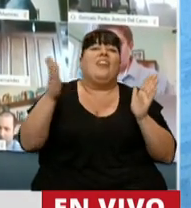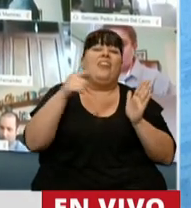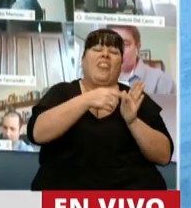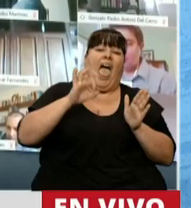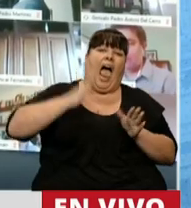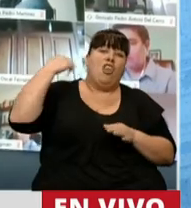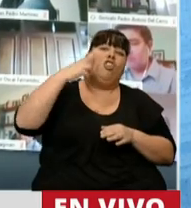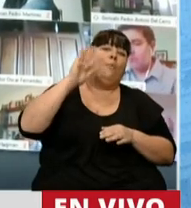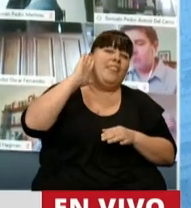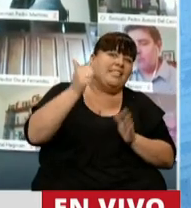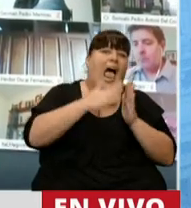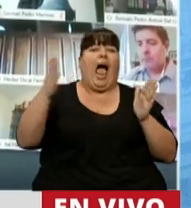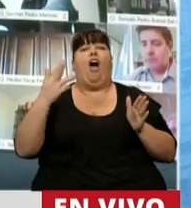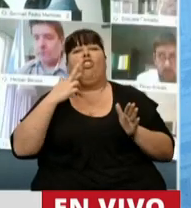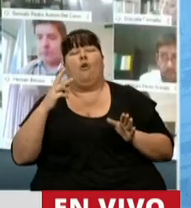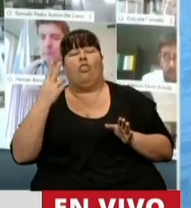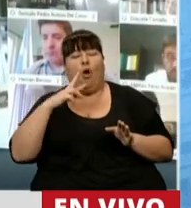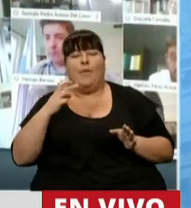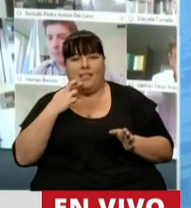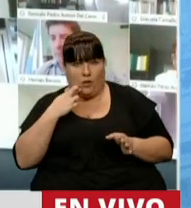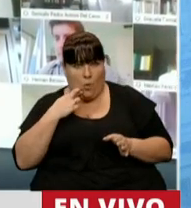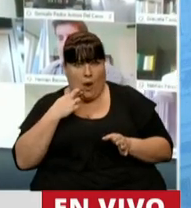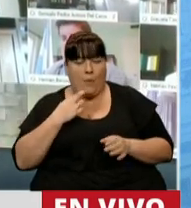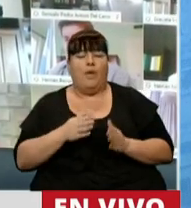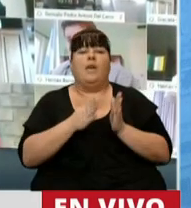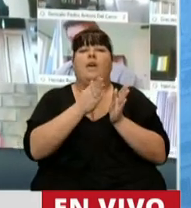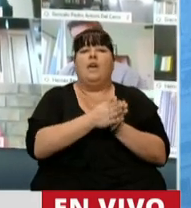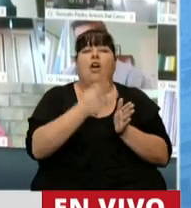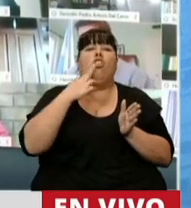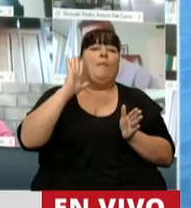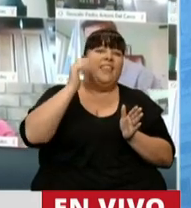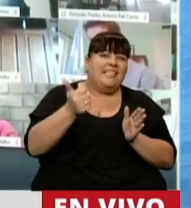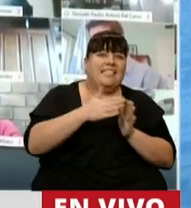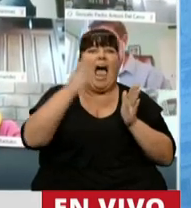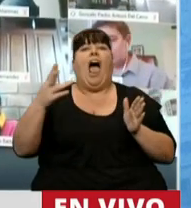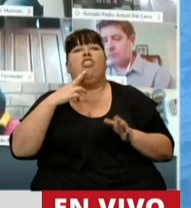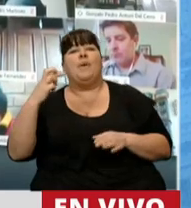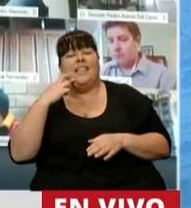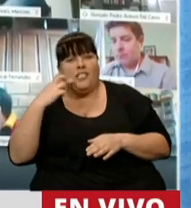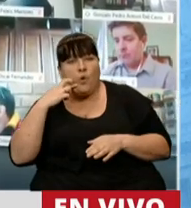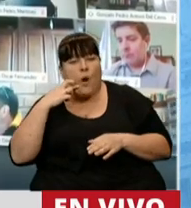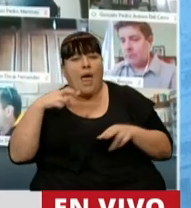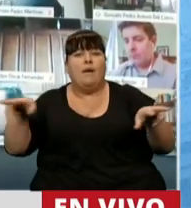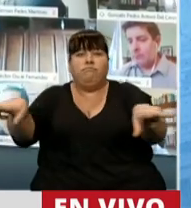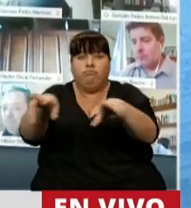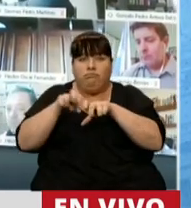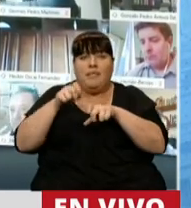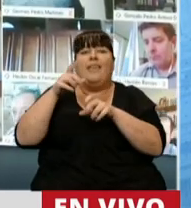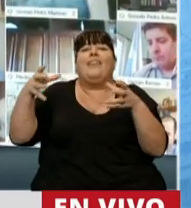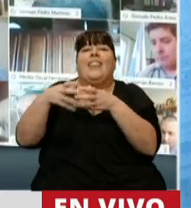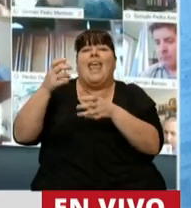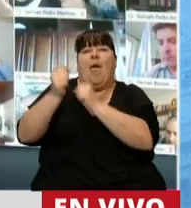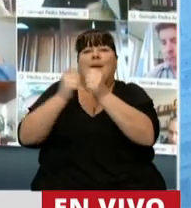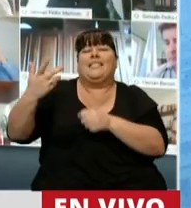2016 y 2019. Entre el 2016 y 2019, los ingresos del sector público